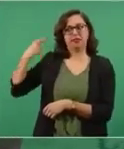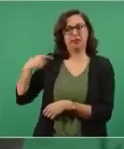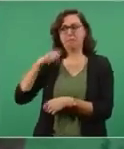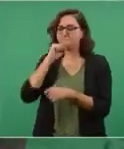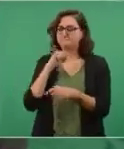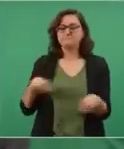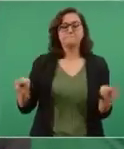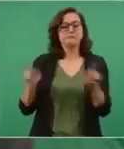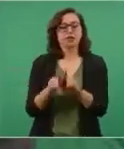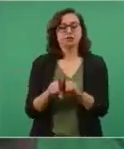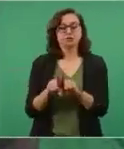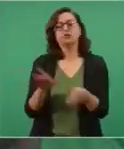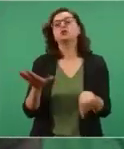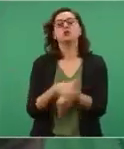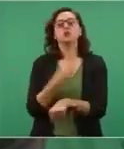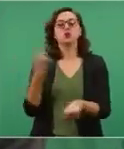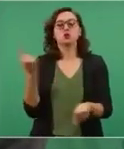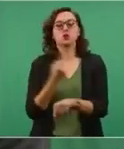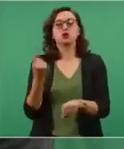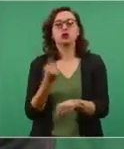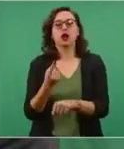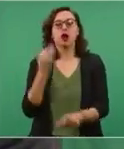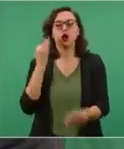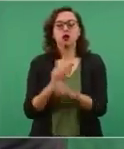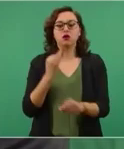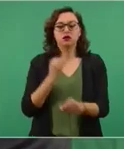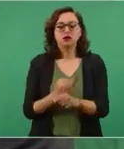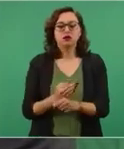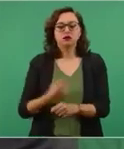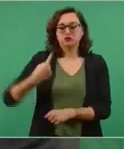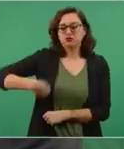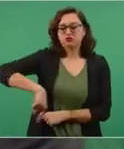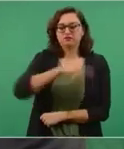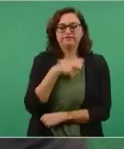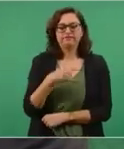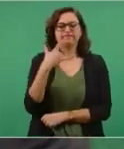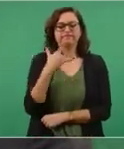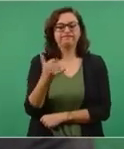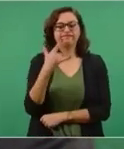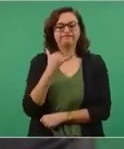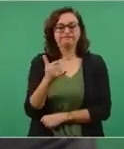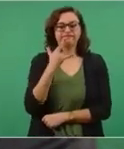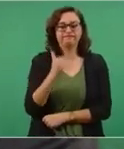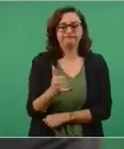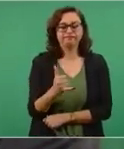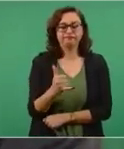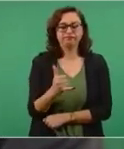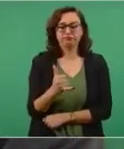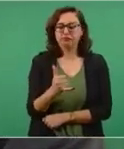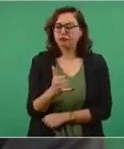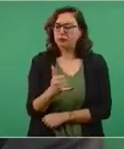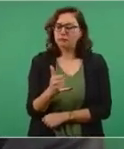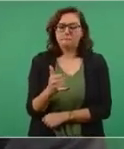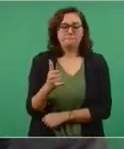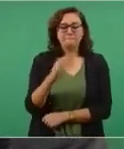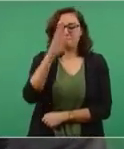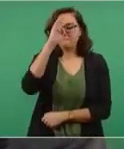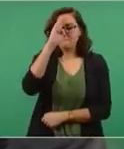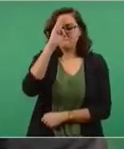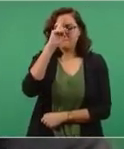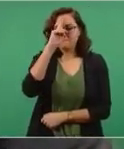porque estamos arrancando de raíz el principal mal de México,